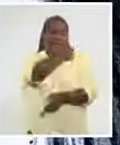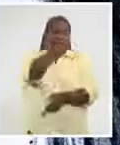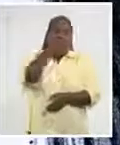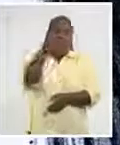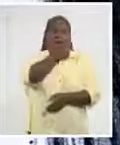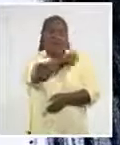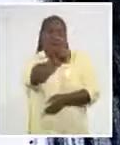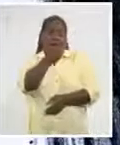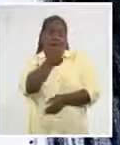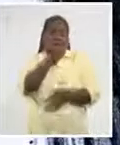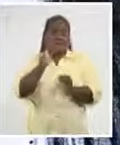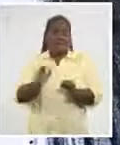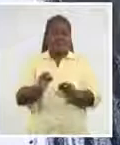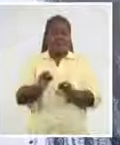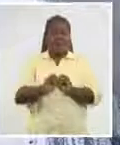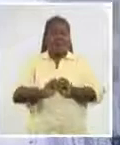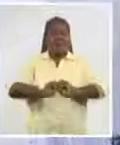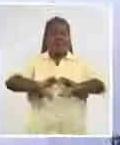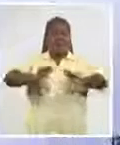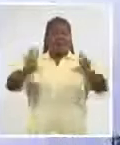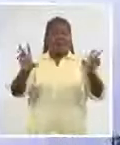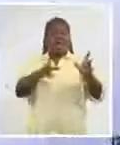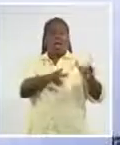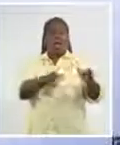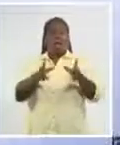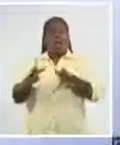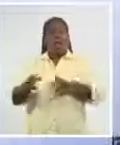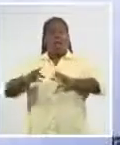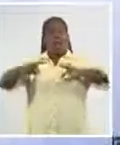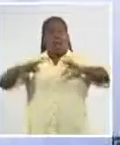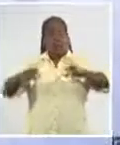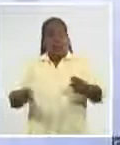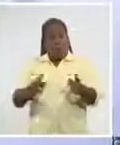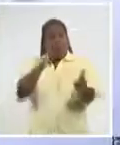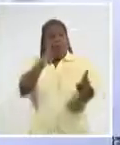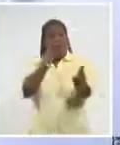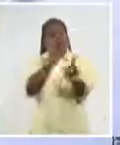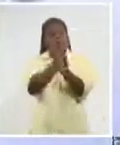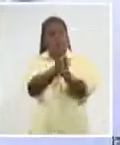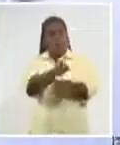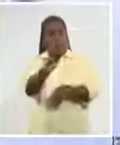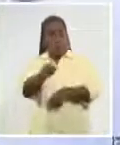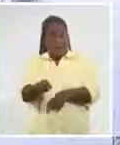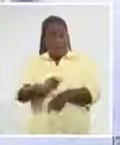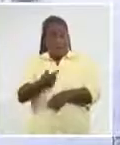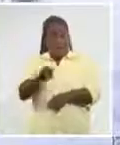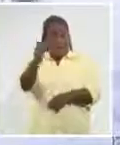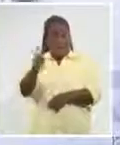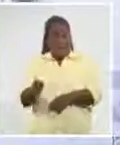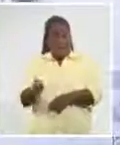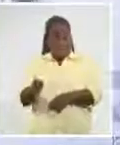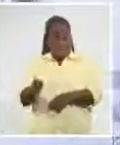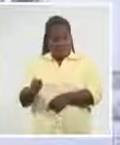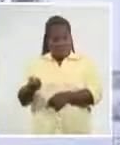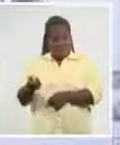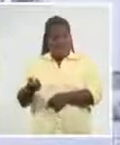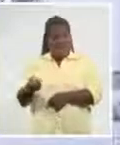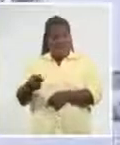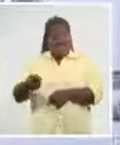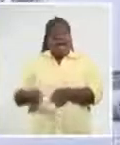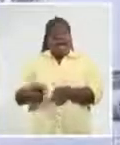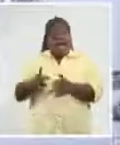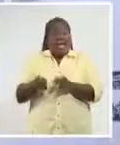espectáculo se proyectará el audiovisual para volverte a ver qué introduce al artista junto al estreno del videoclip